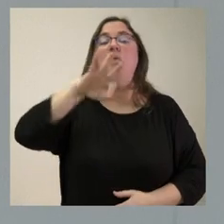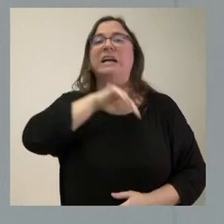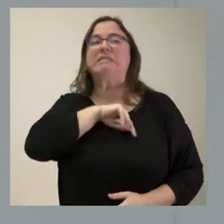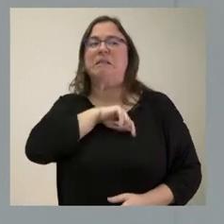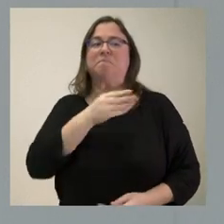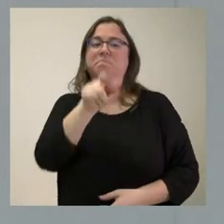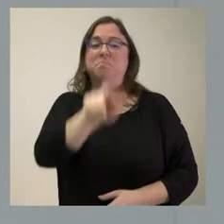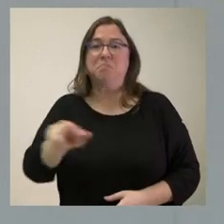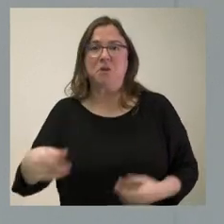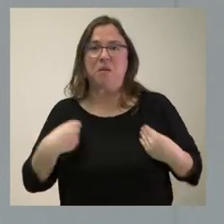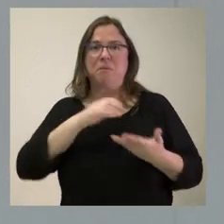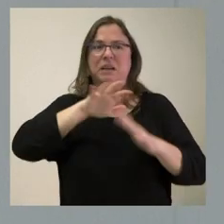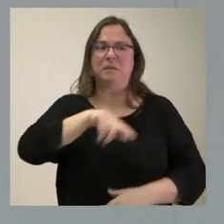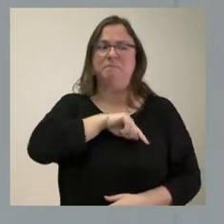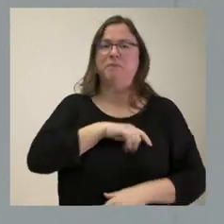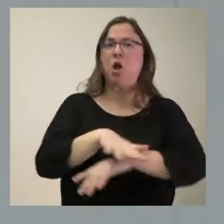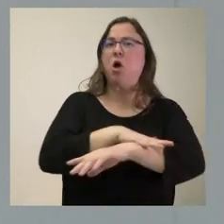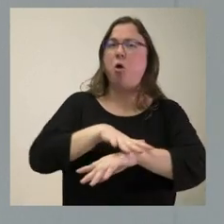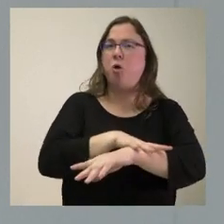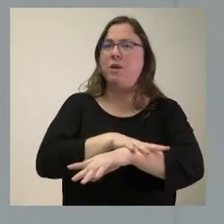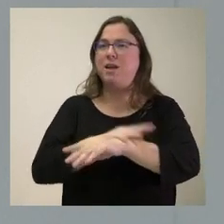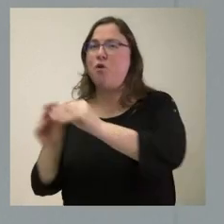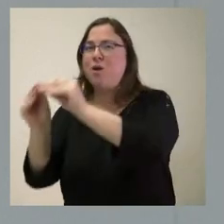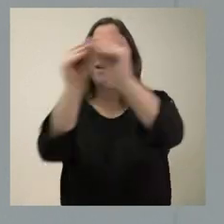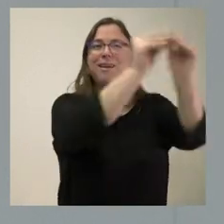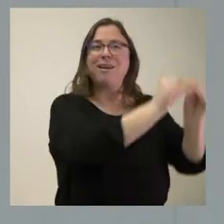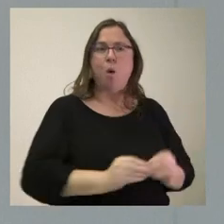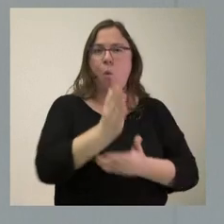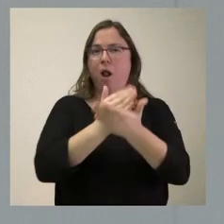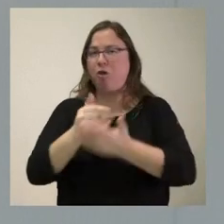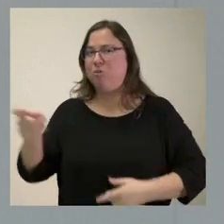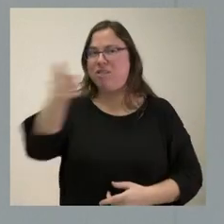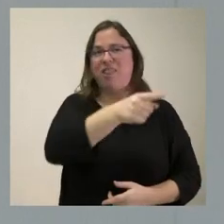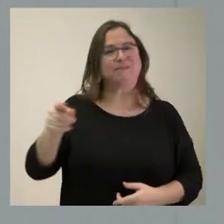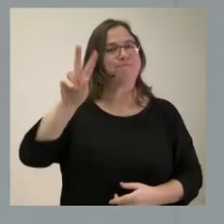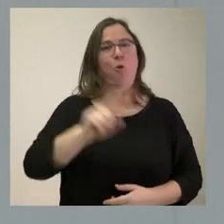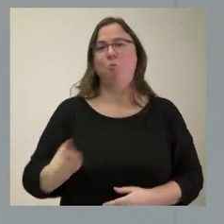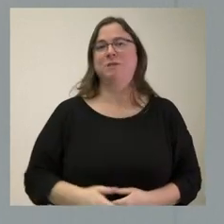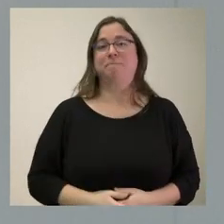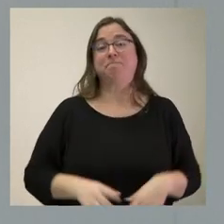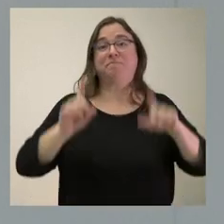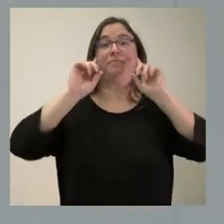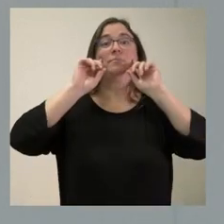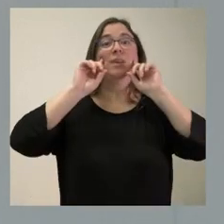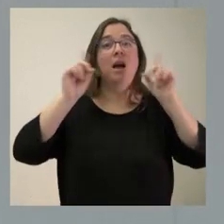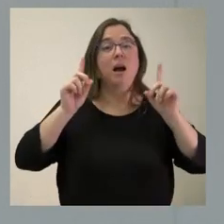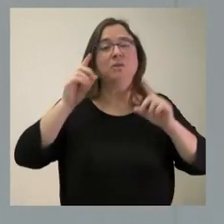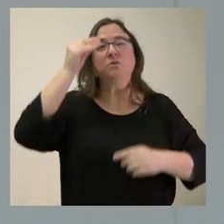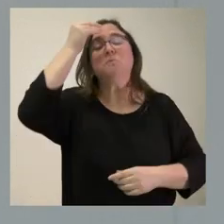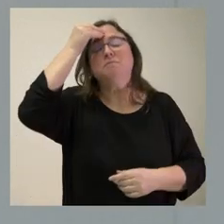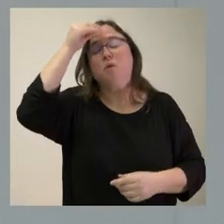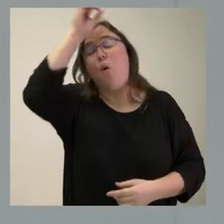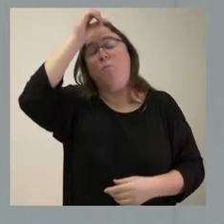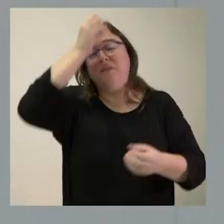de Castilla y León tenemos, de que el Gobierno no actúa con equidad para todos los casos. Y, en este caso, yo creo que esta reflexión